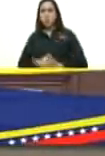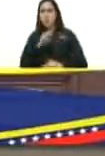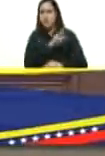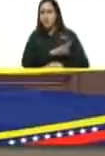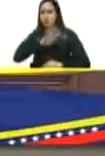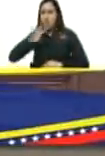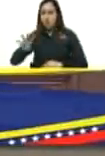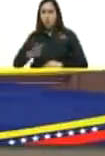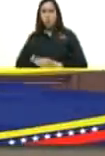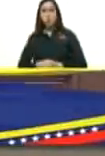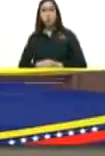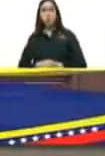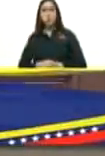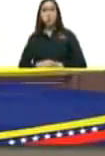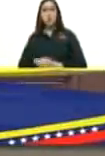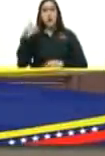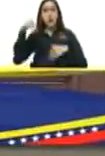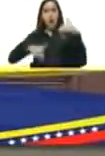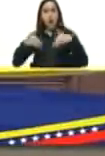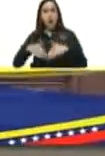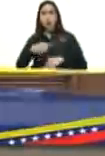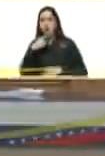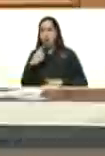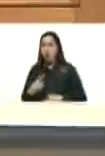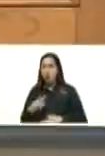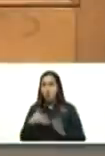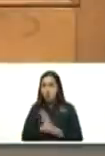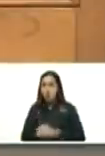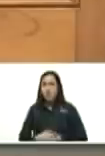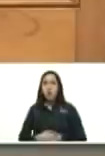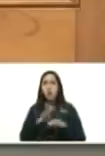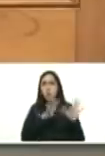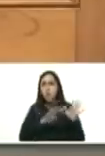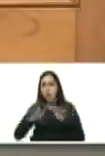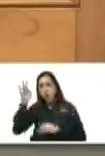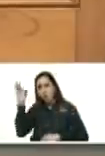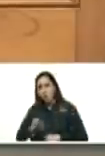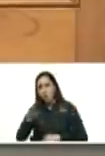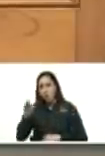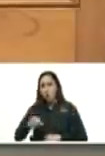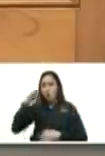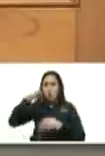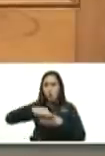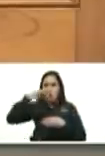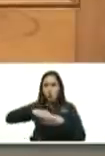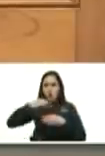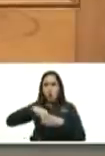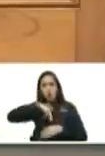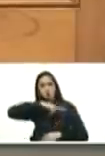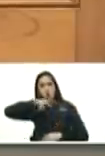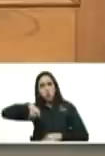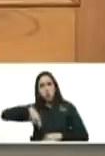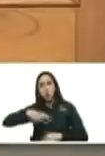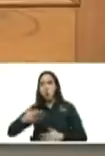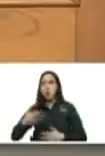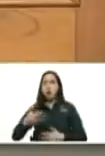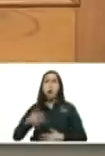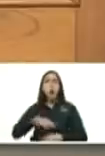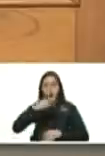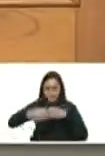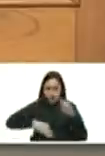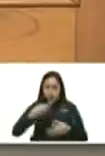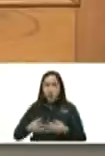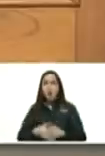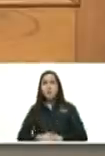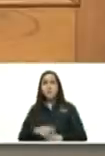hubiéramos podido decir con un desplome del 99% de los ingresos no le completé esa idea Venezuela